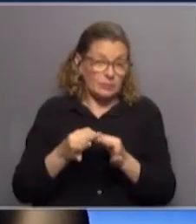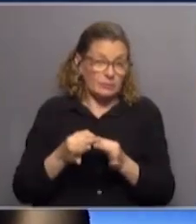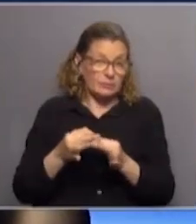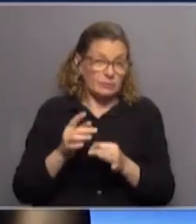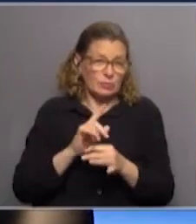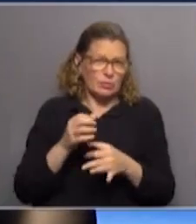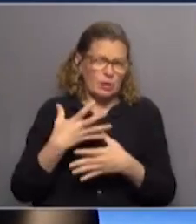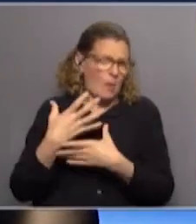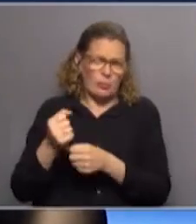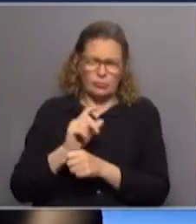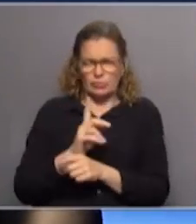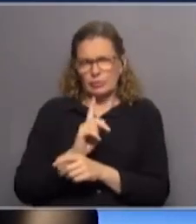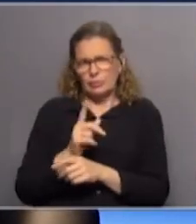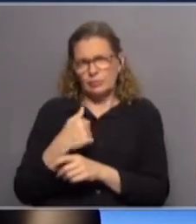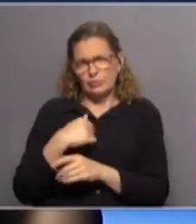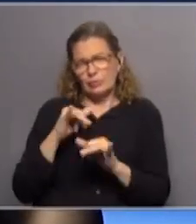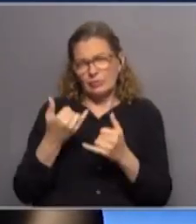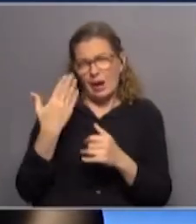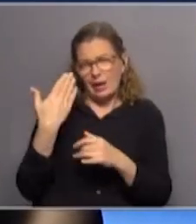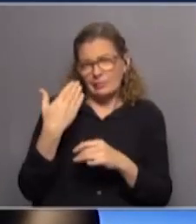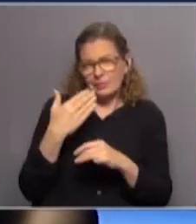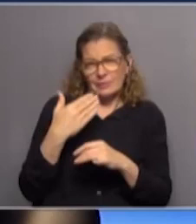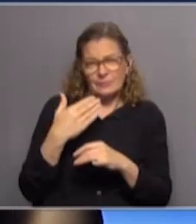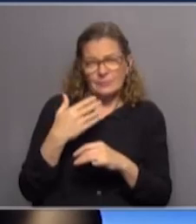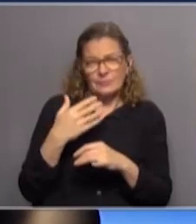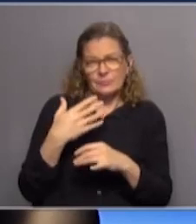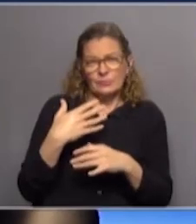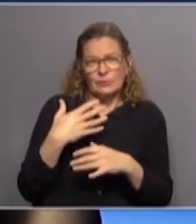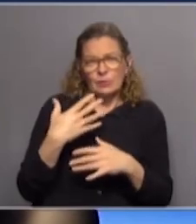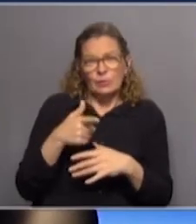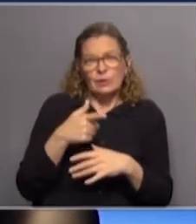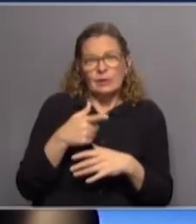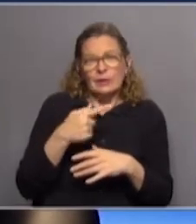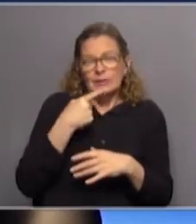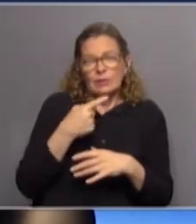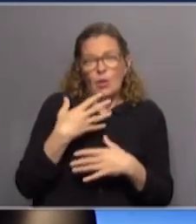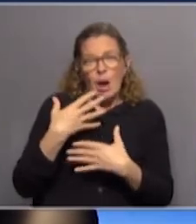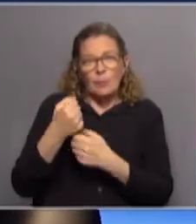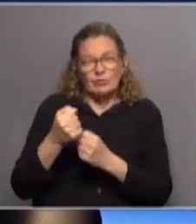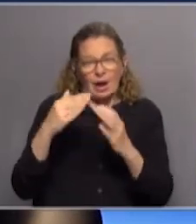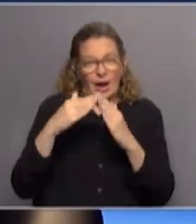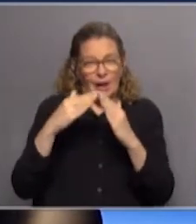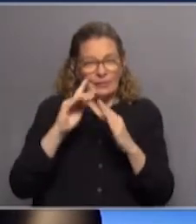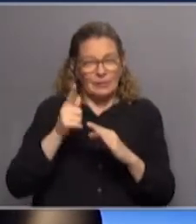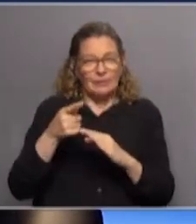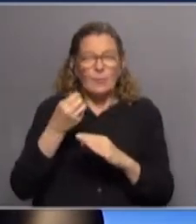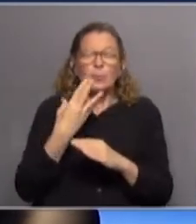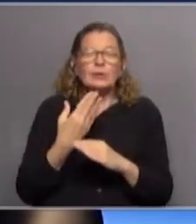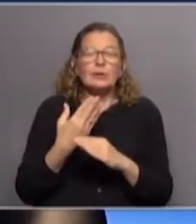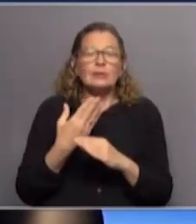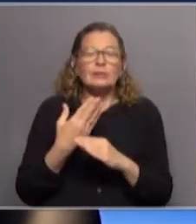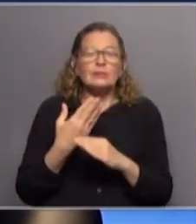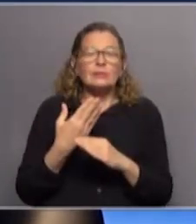sustento y lo voy a explicar ¿por qué? porque nosotros ya pasamos por esta etapa donde la Junta decidió apoyar a Casa de Galicia porque